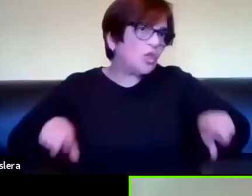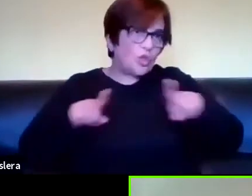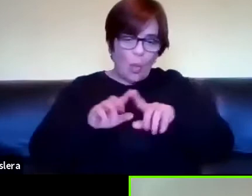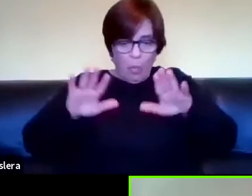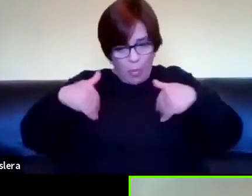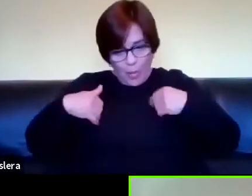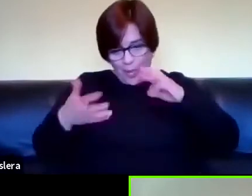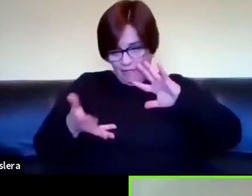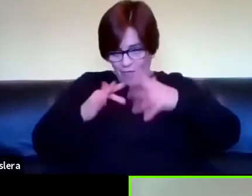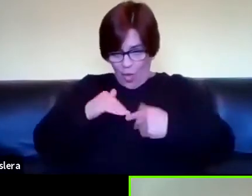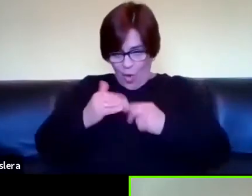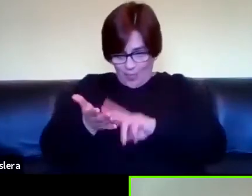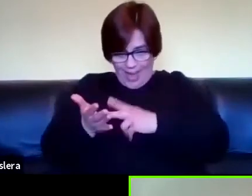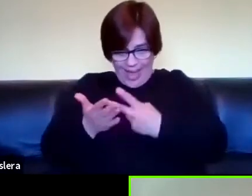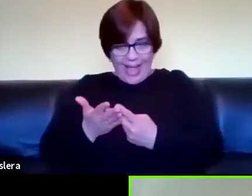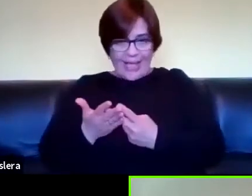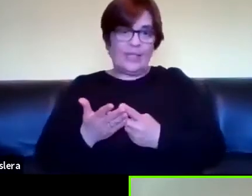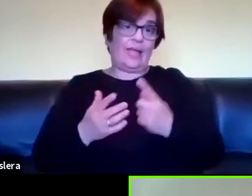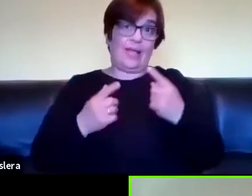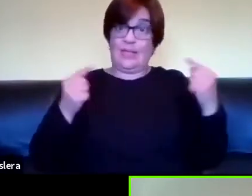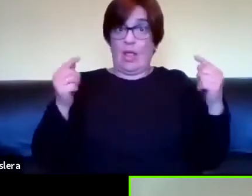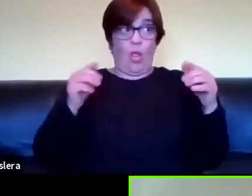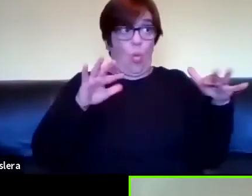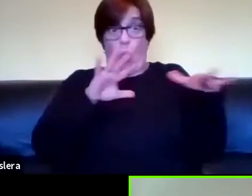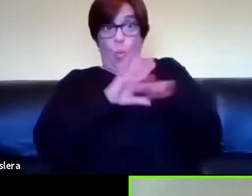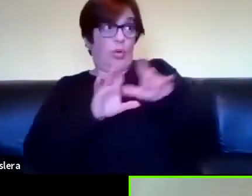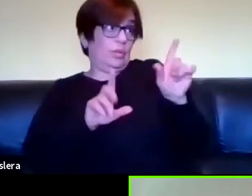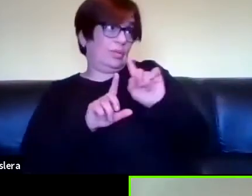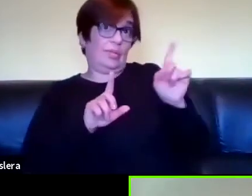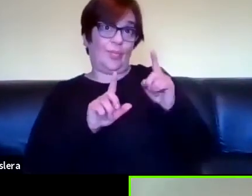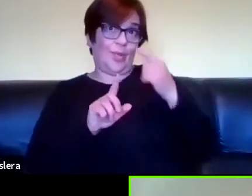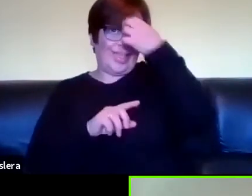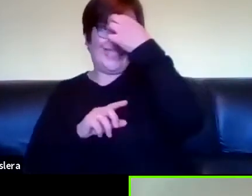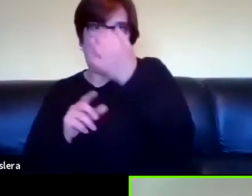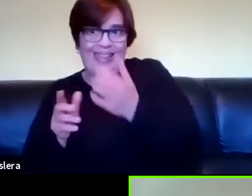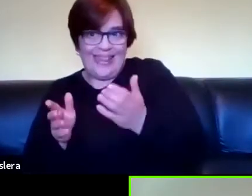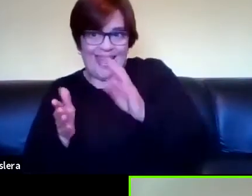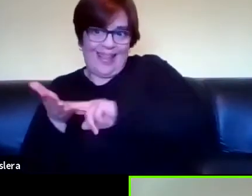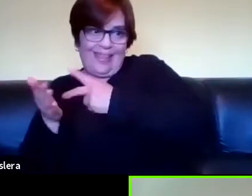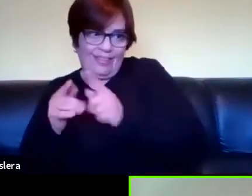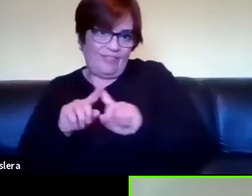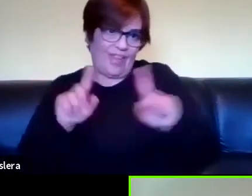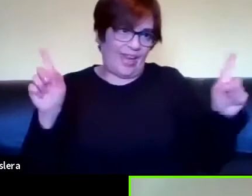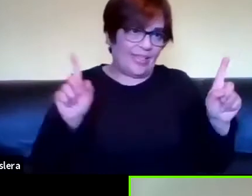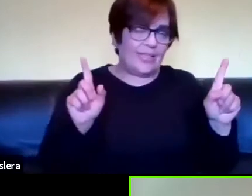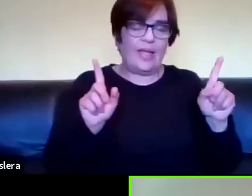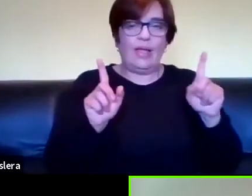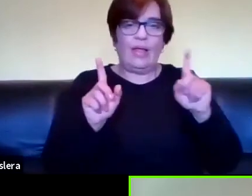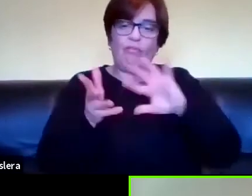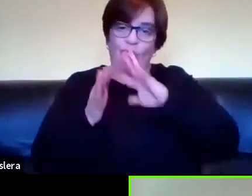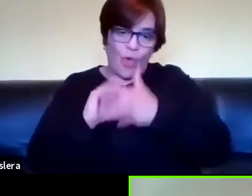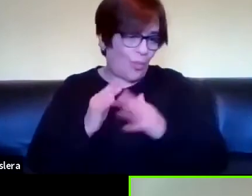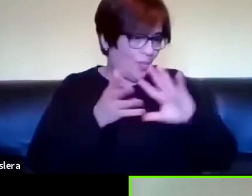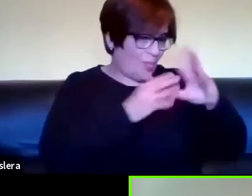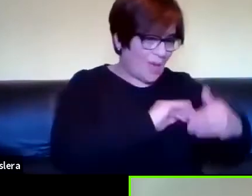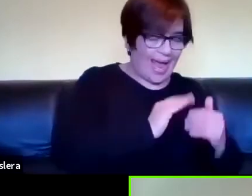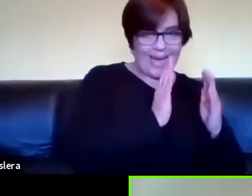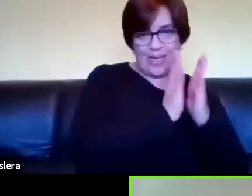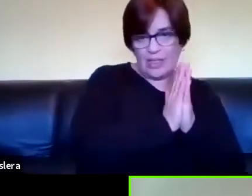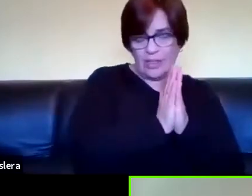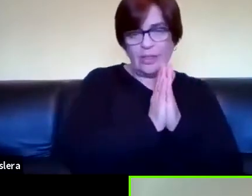traductológica que no es exactamente igual porque bueno obviamente que las traducciones científicas son distintas tienen otras características este